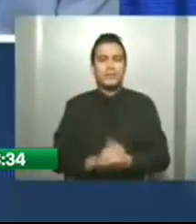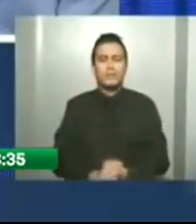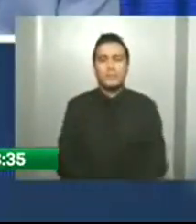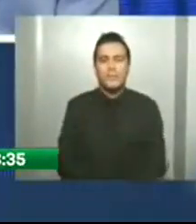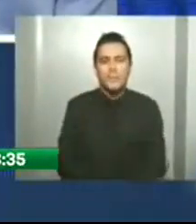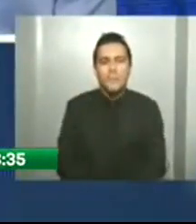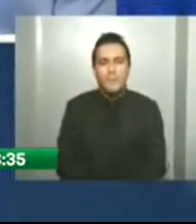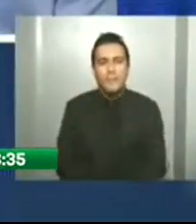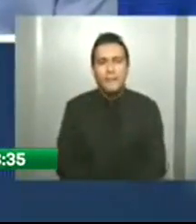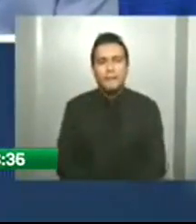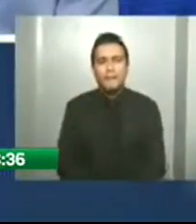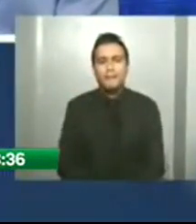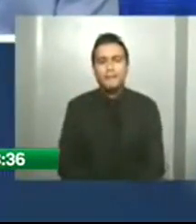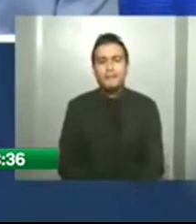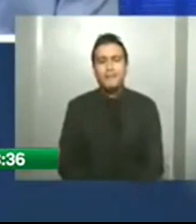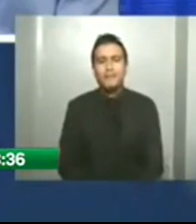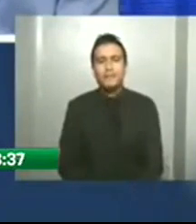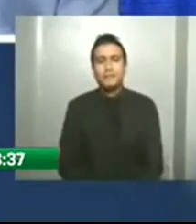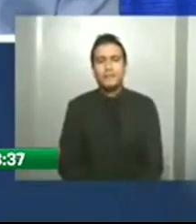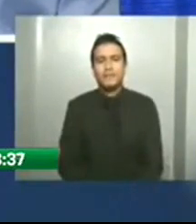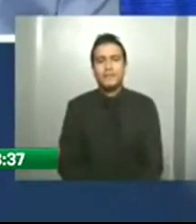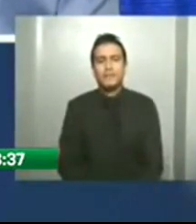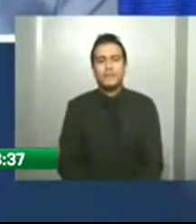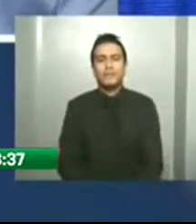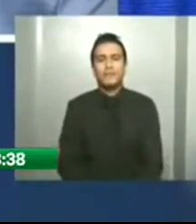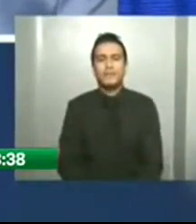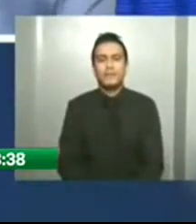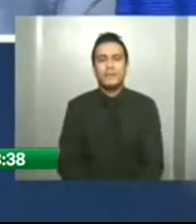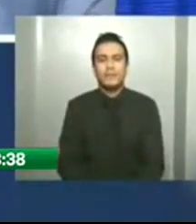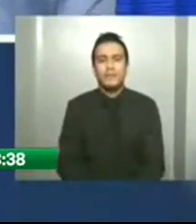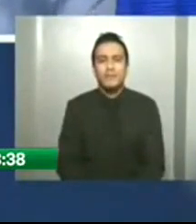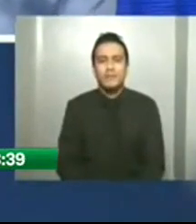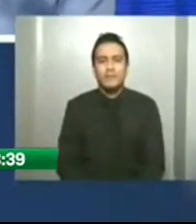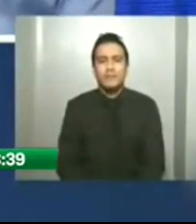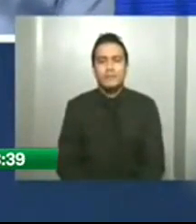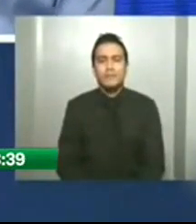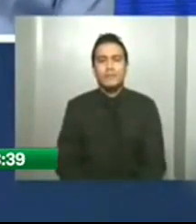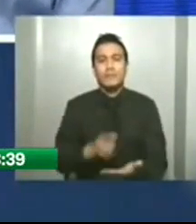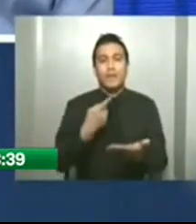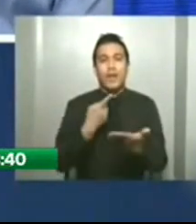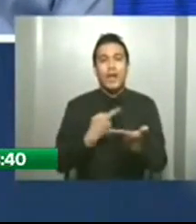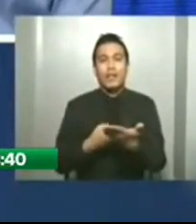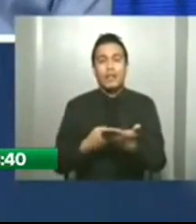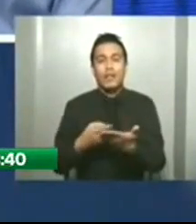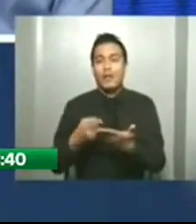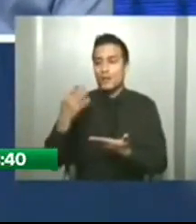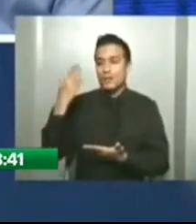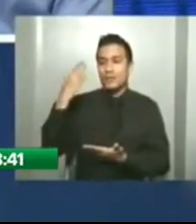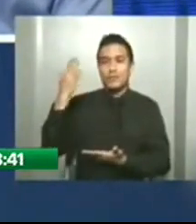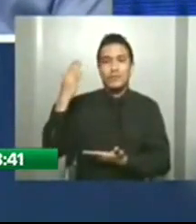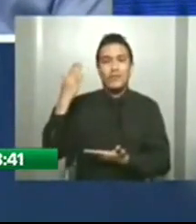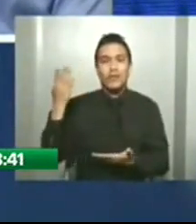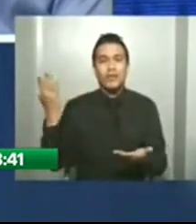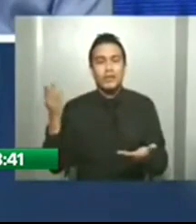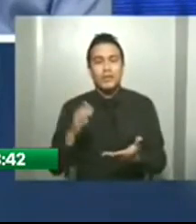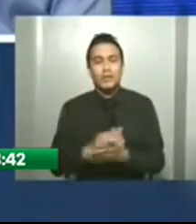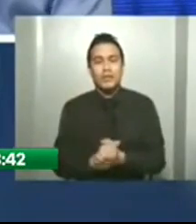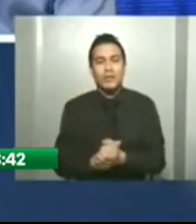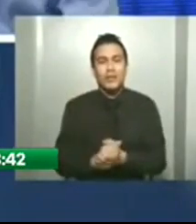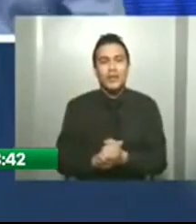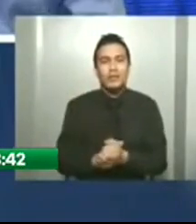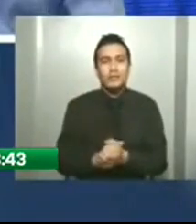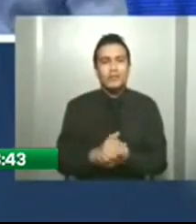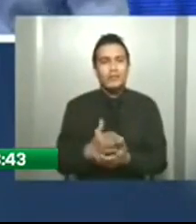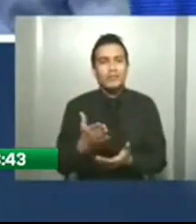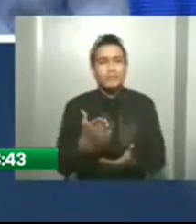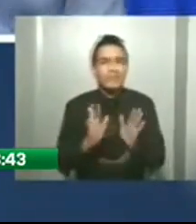Señora moderadora, estamos en un debate político y al señor no ser político y no haber hecho nada por la provincia, no tengo nada